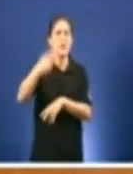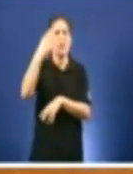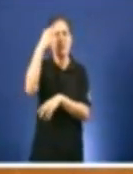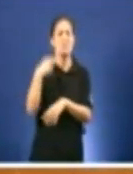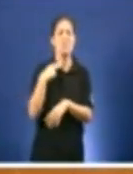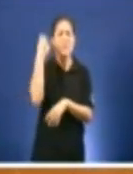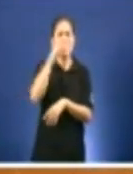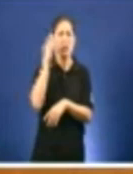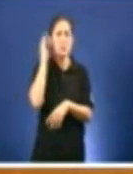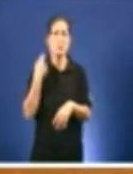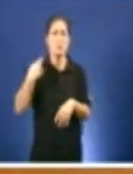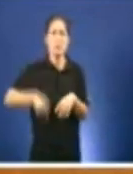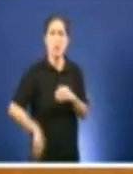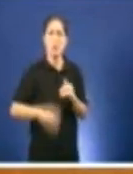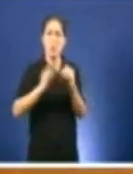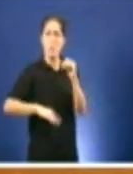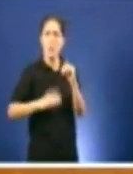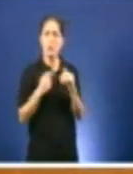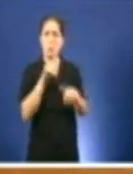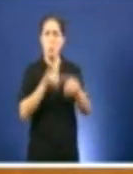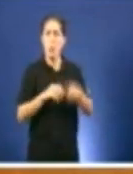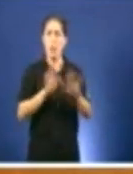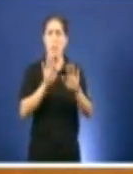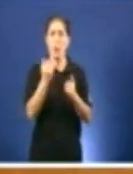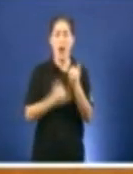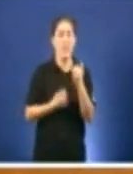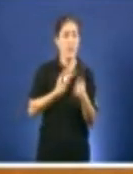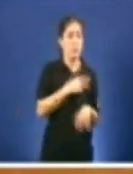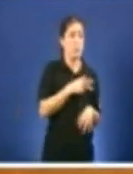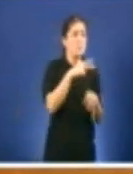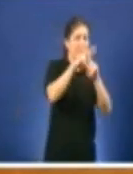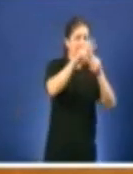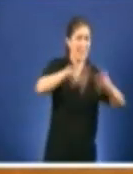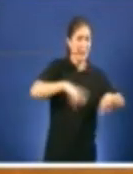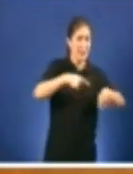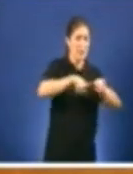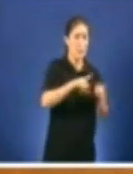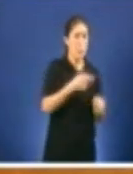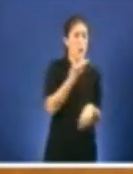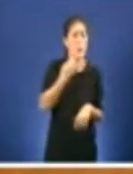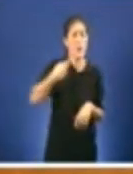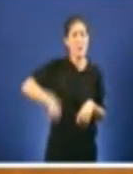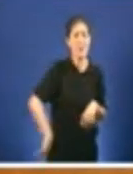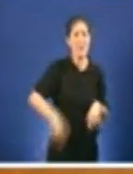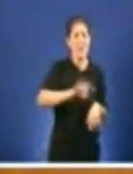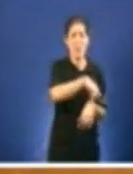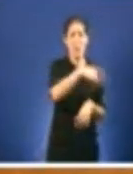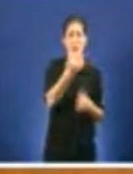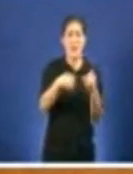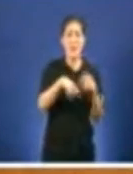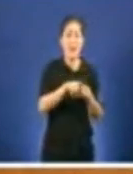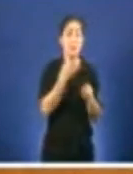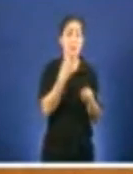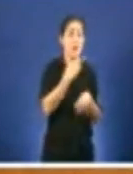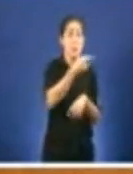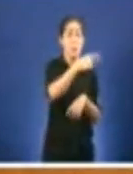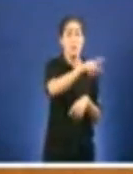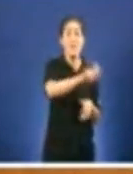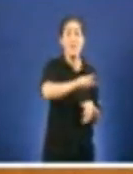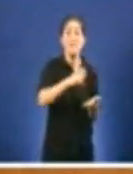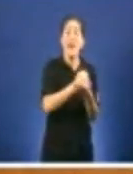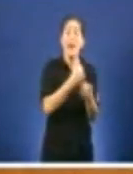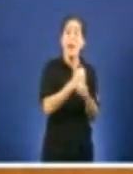desta Cámara mentre felicitan a Citroën por establecer a doble escara salarial e rebaixear os salarios dos seus traballadores e traballadoras.